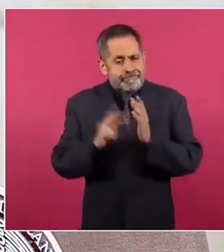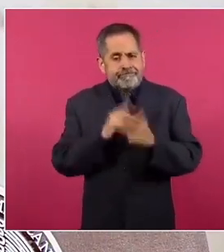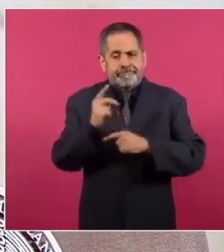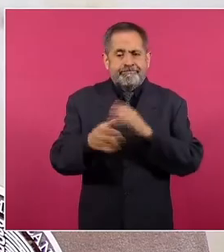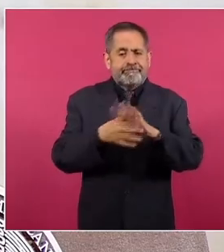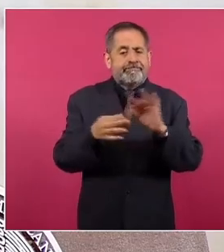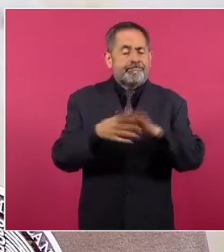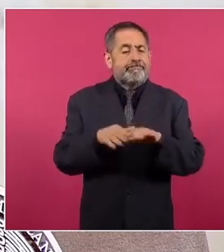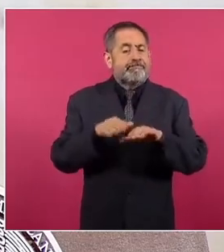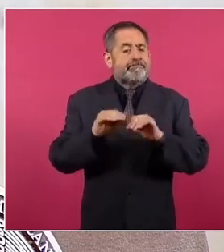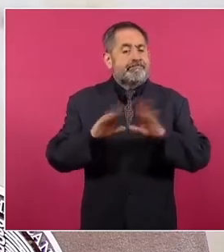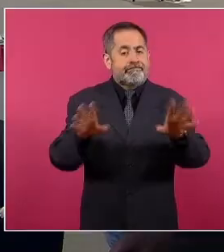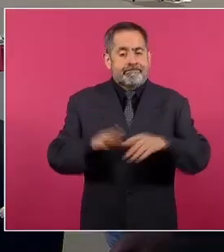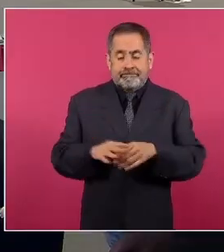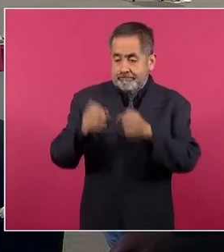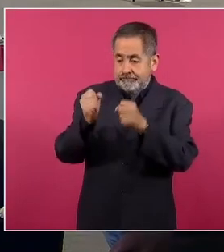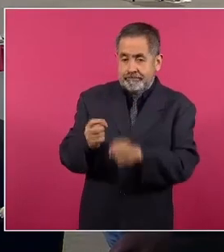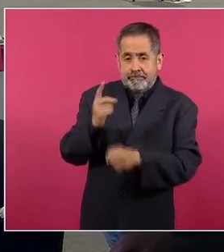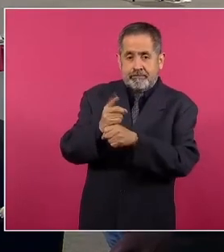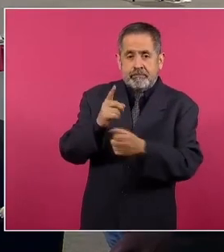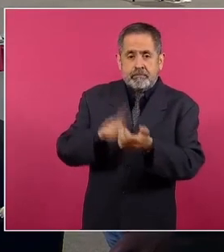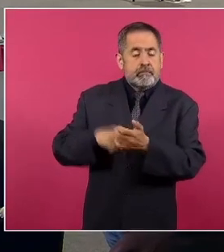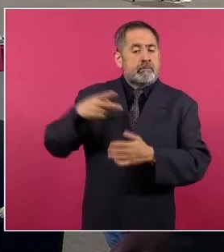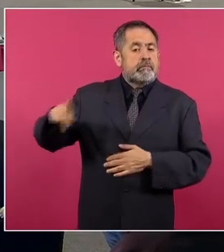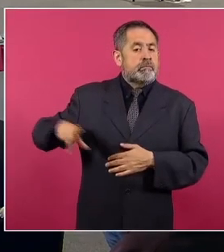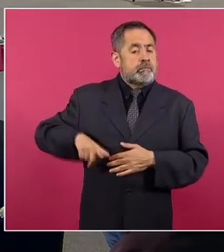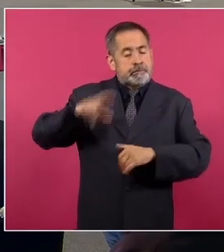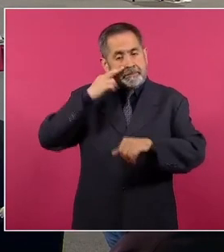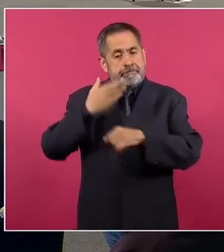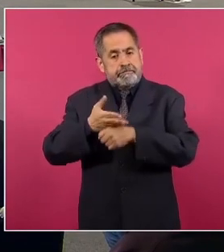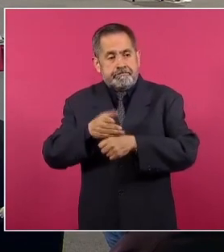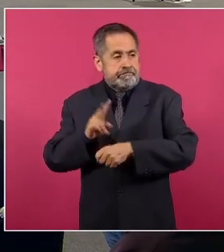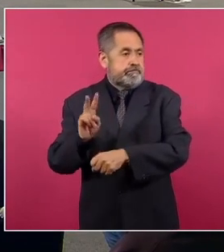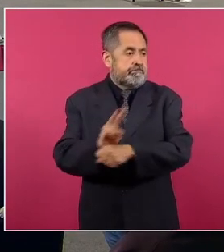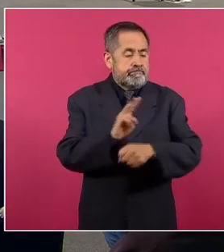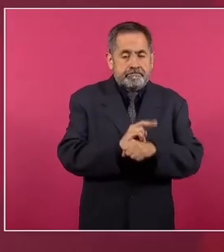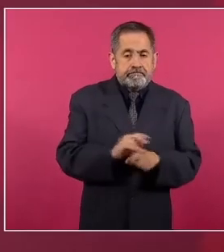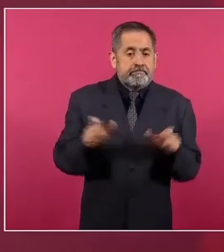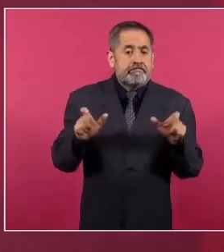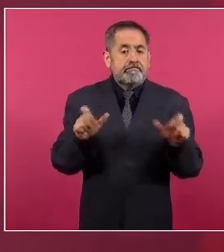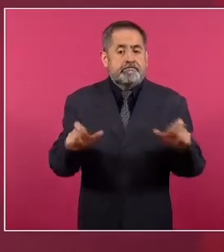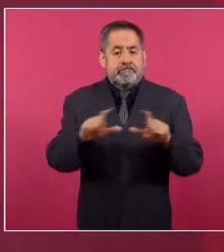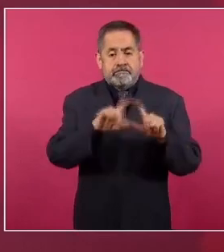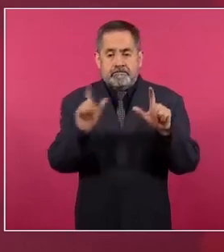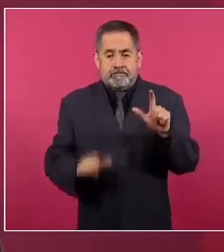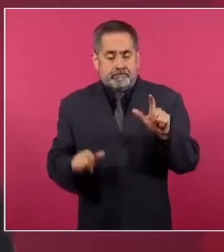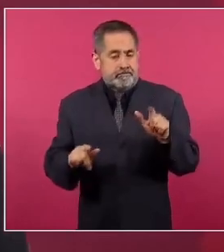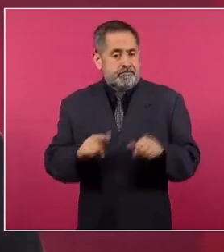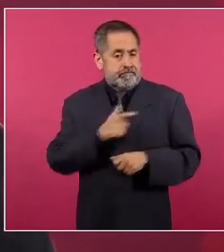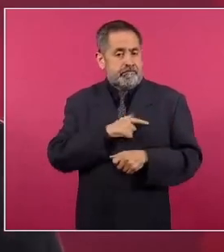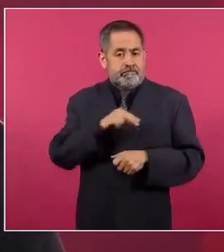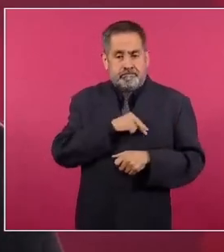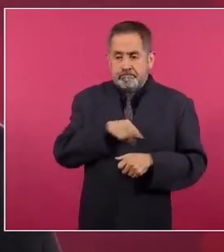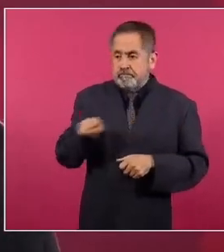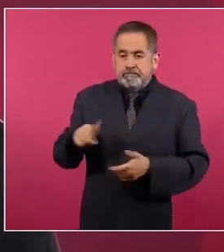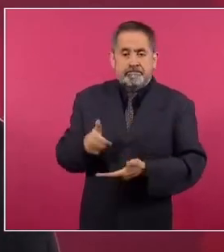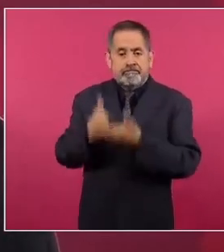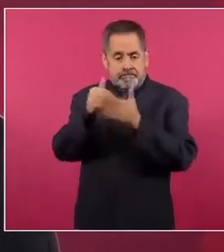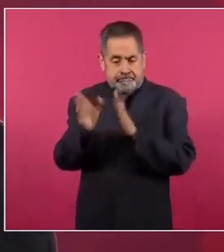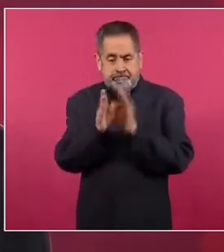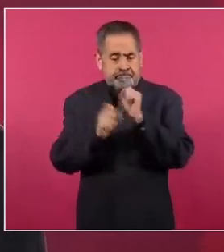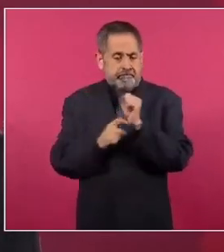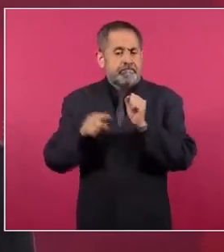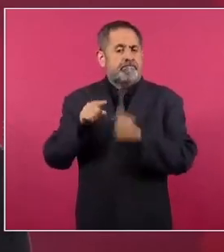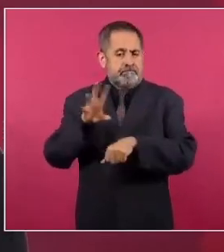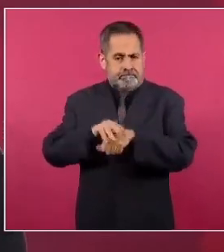de seguridad pública es del Estado mexicano. La Guardia Nacional es una respuesta constitucional